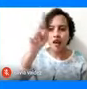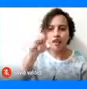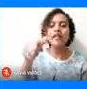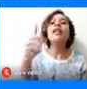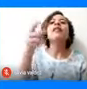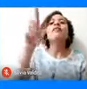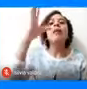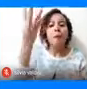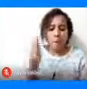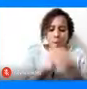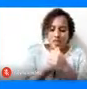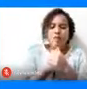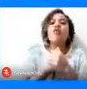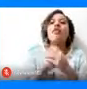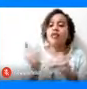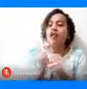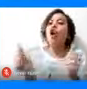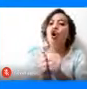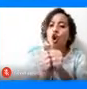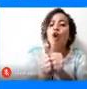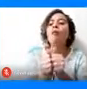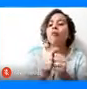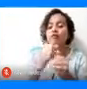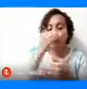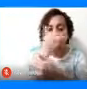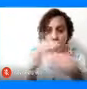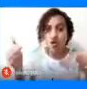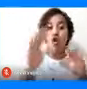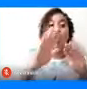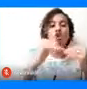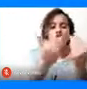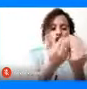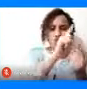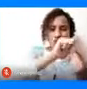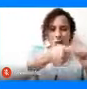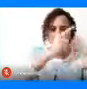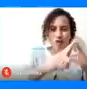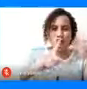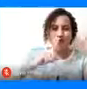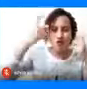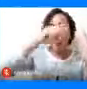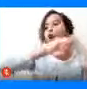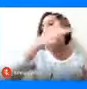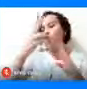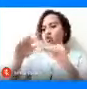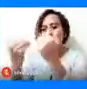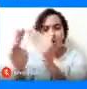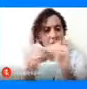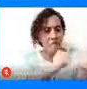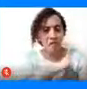de tanto de los colegios amigos del turismo como de otros colegios y de otras comunidades,